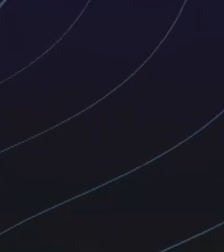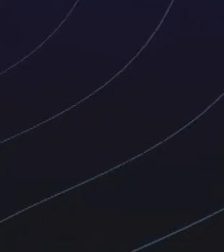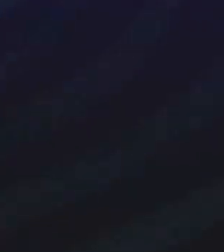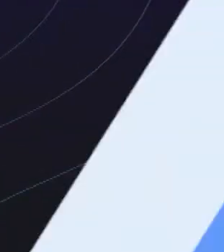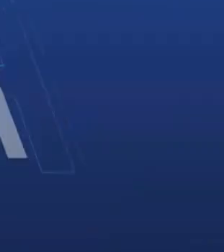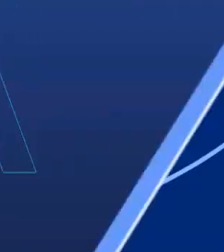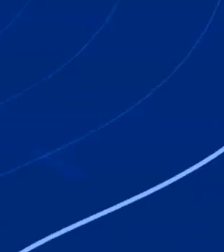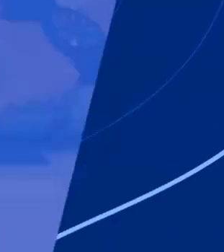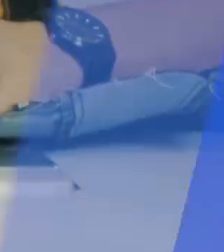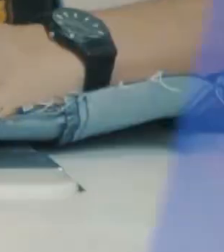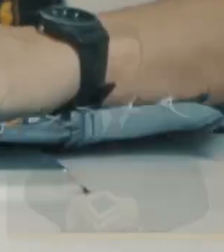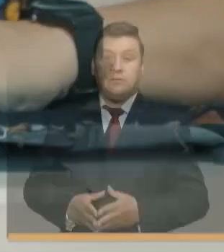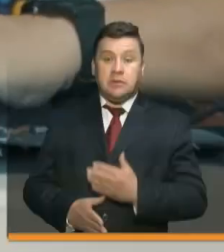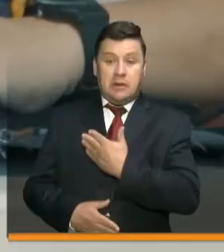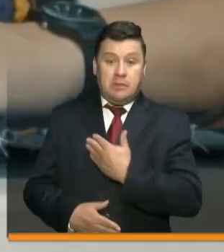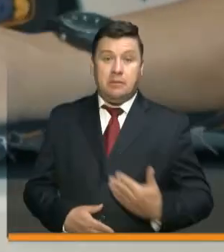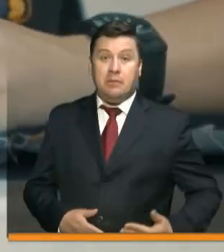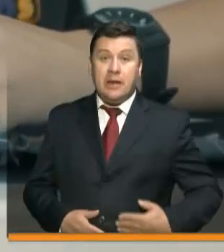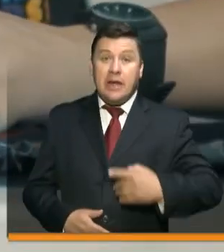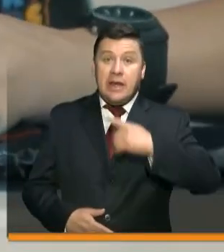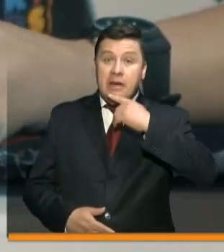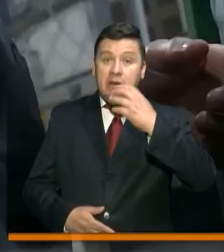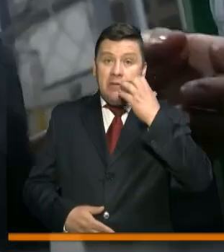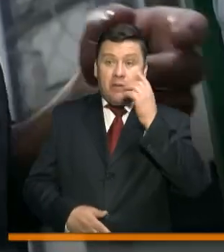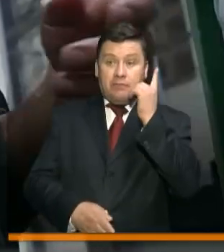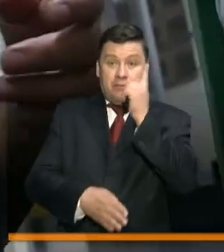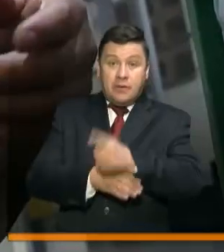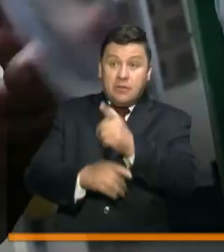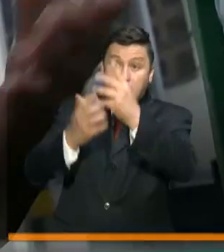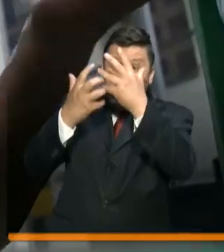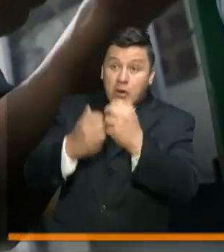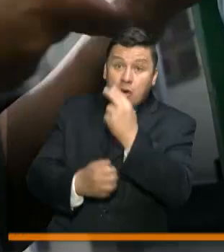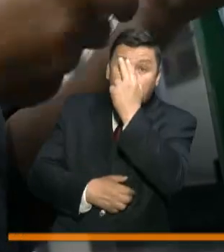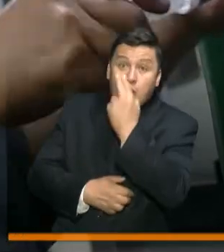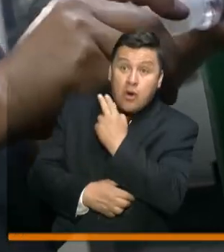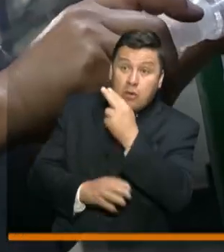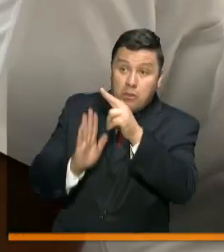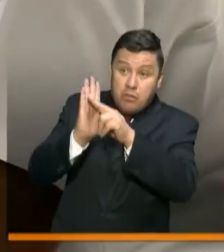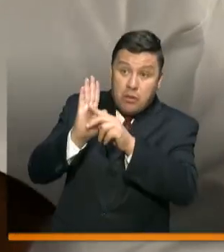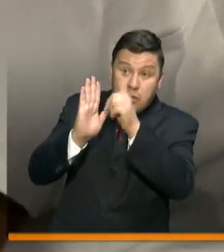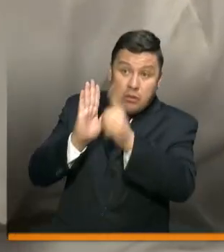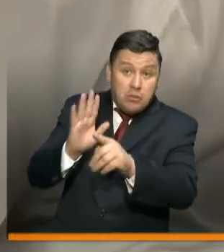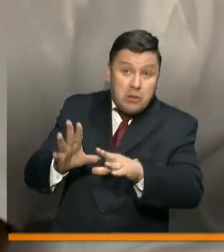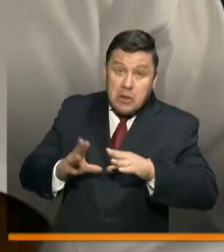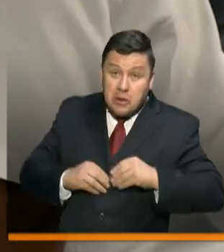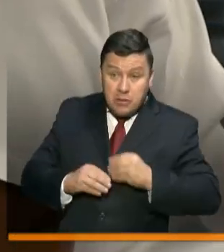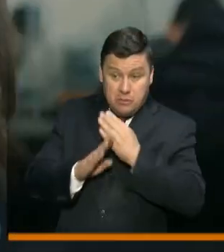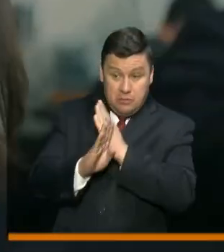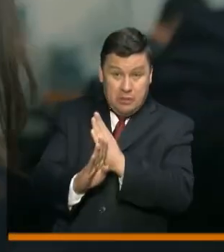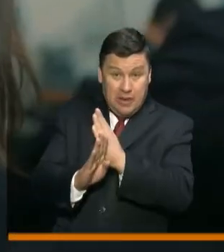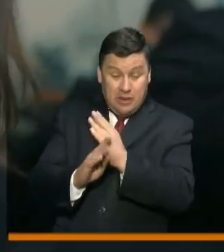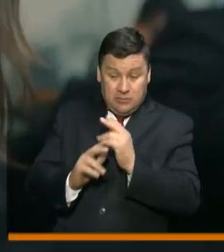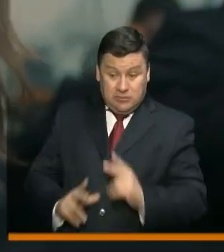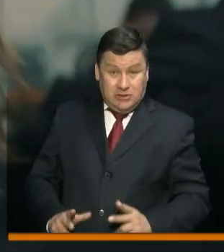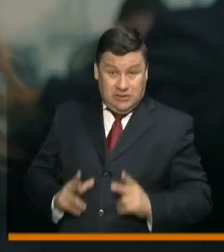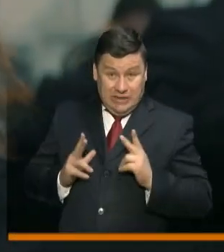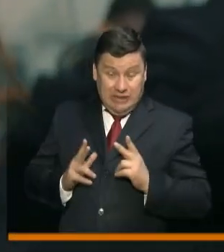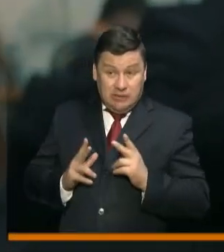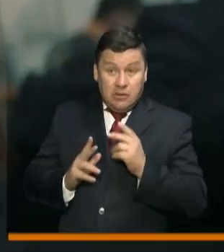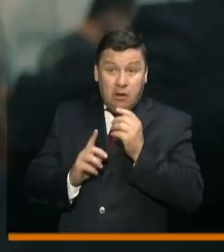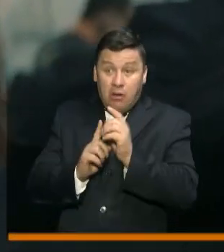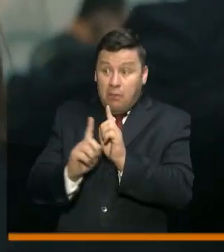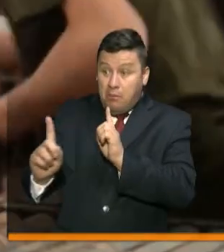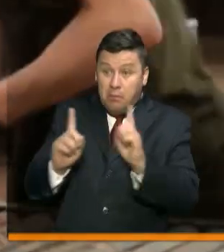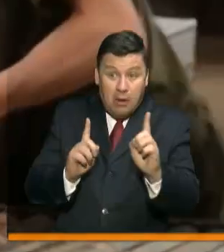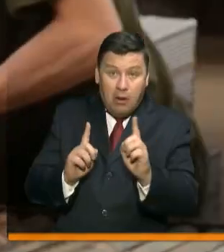El presidente Duque afirma que empresas que no cumplan con los protocolos de bioseguridad y distanciamiento